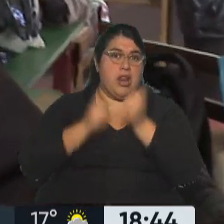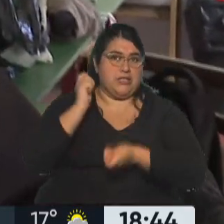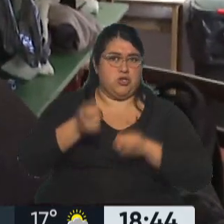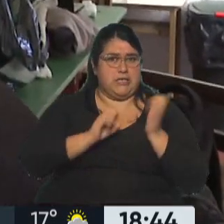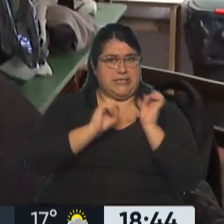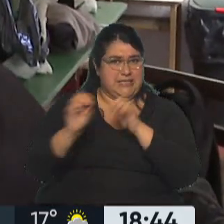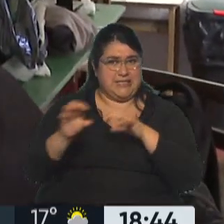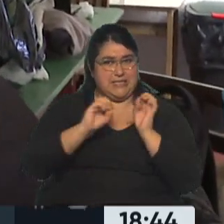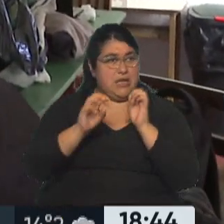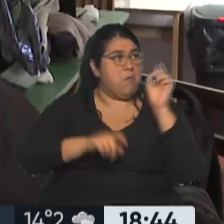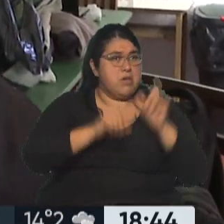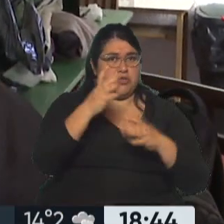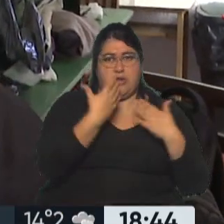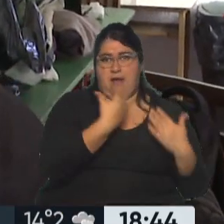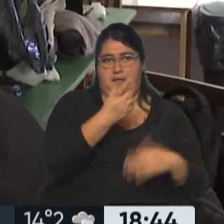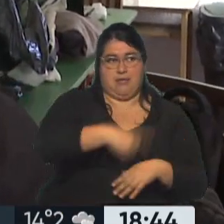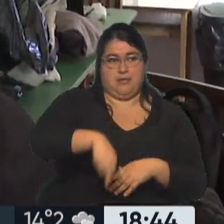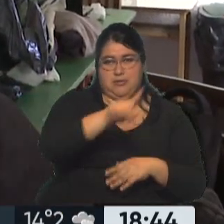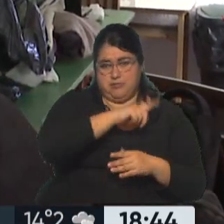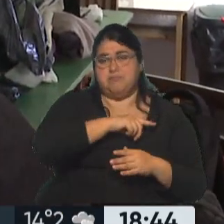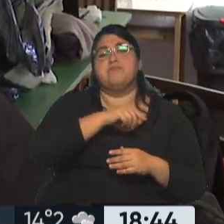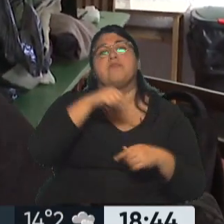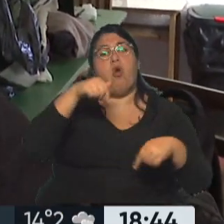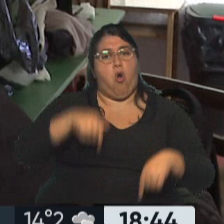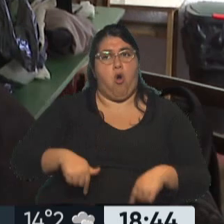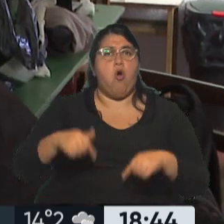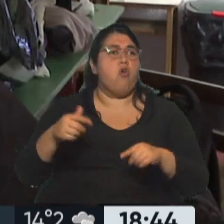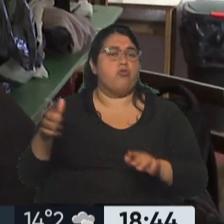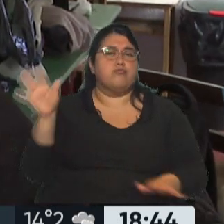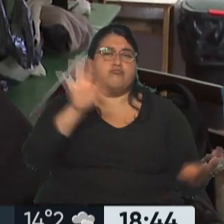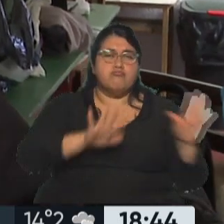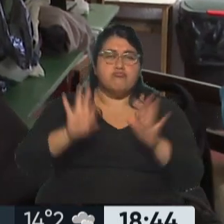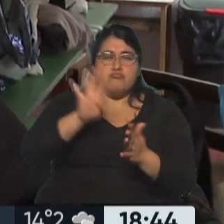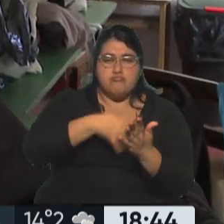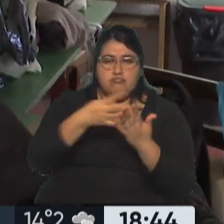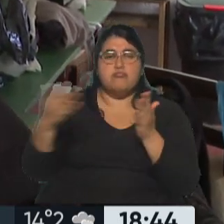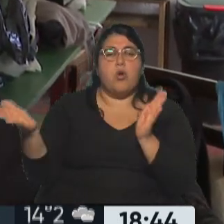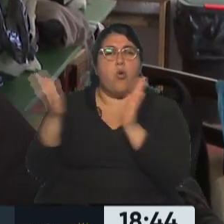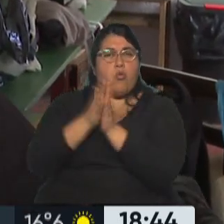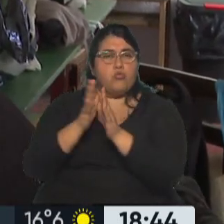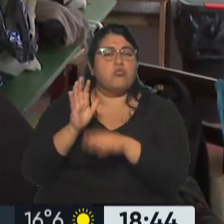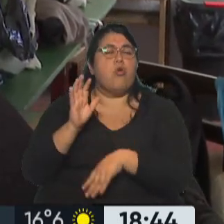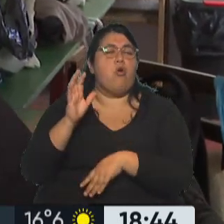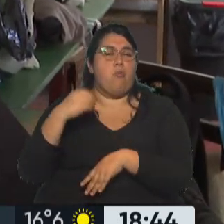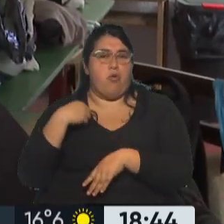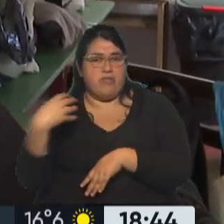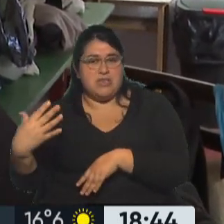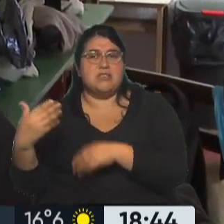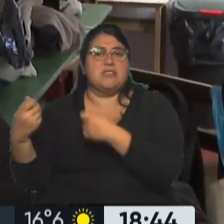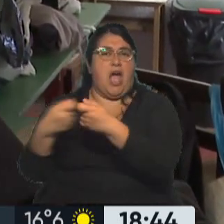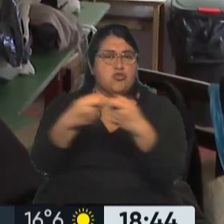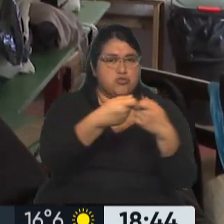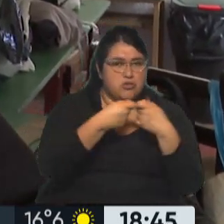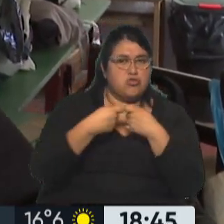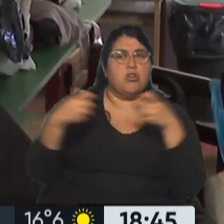de parte de la gente. Hoy se pudo organizar un esquema en conjunto con provincia y las organizaciones sociales,